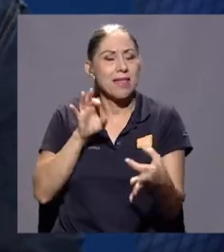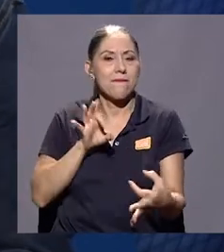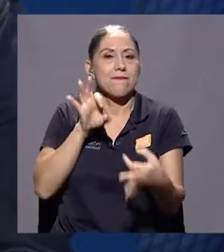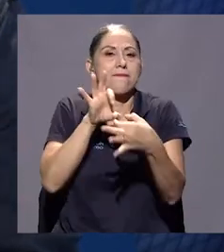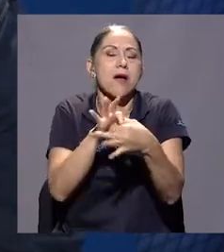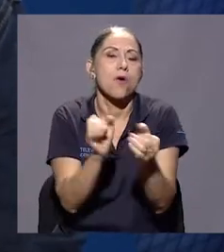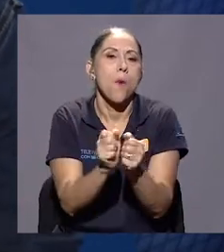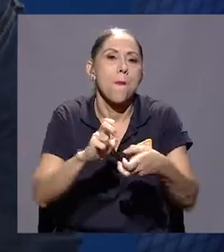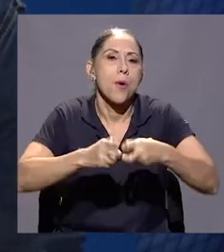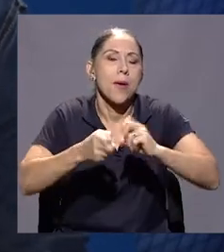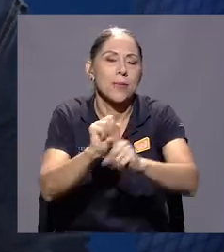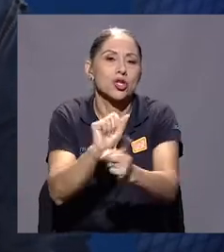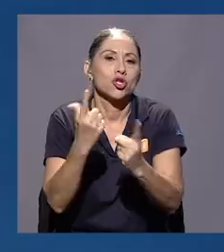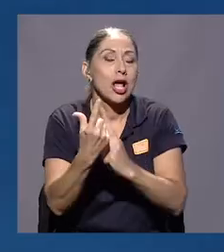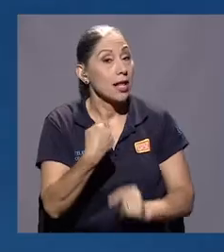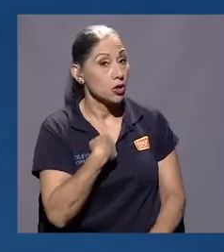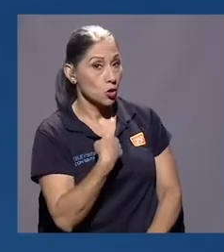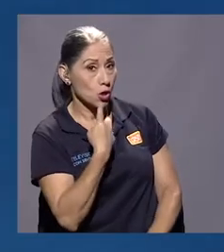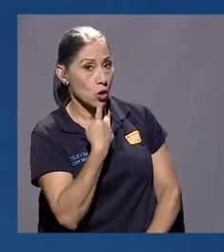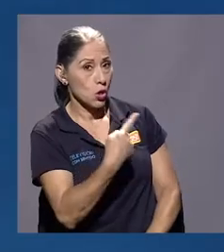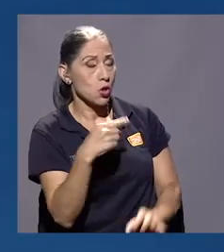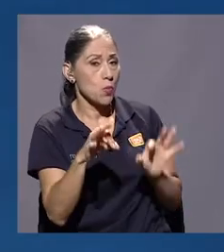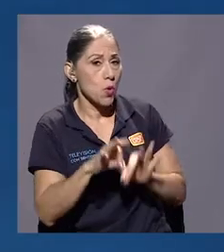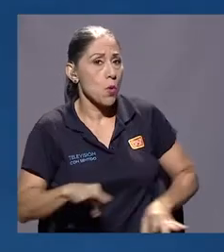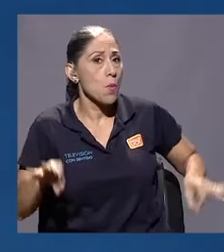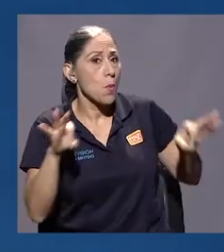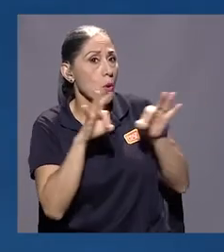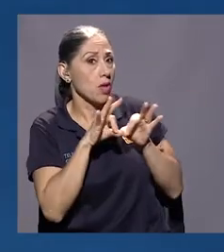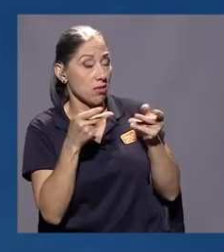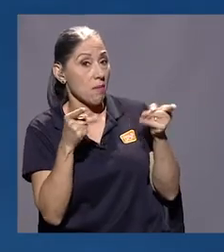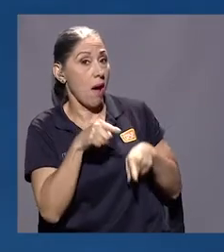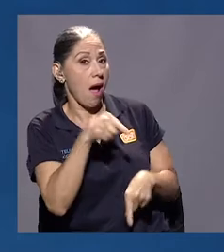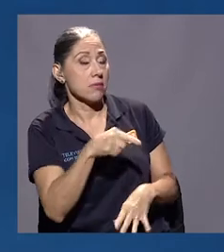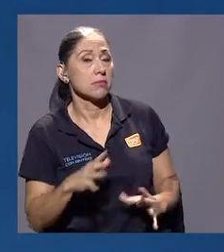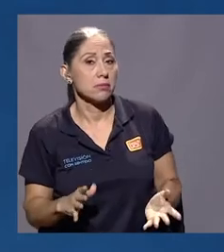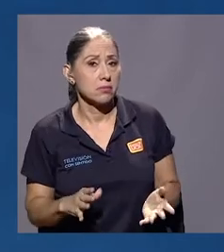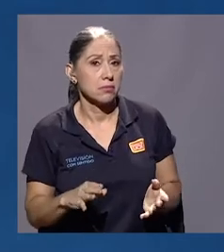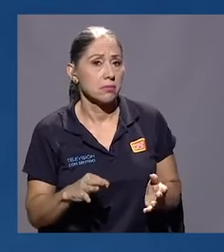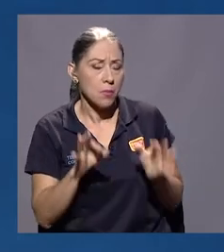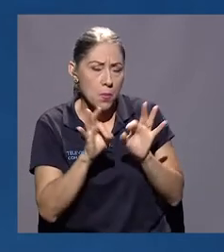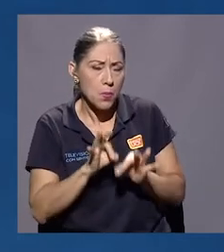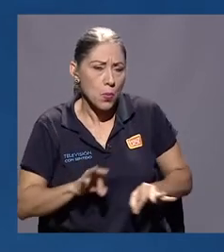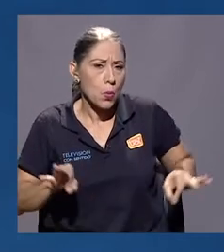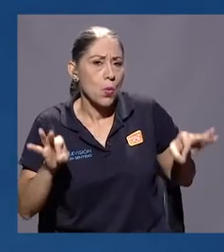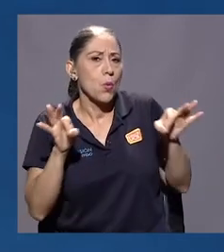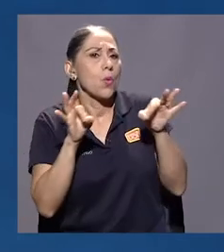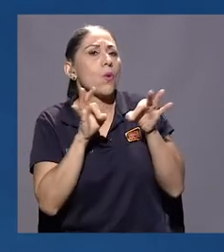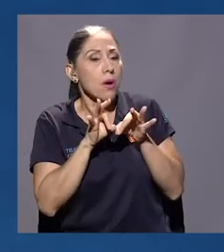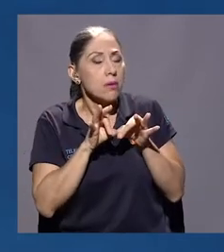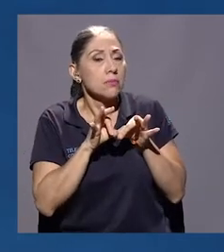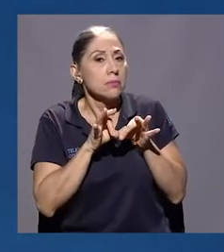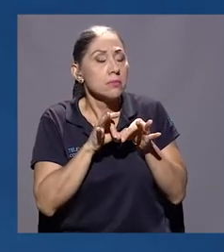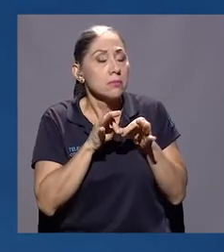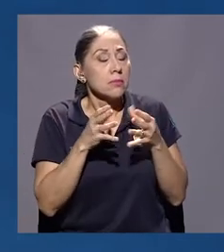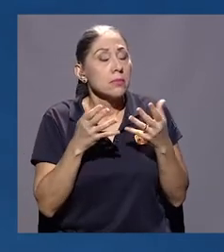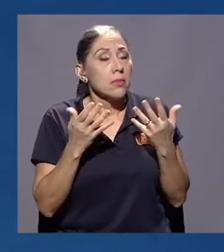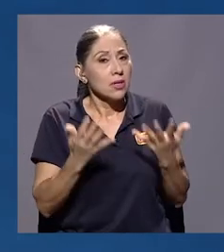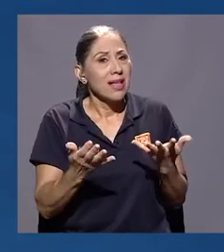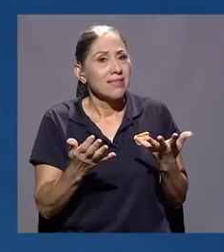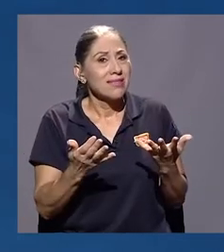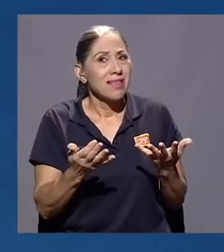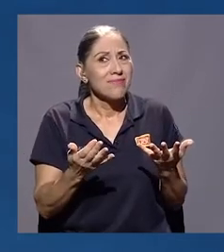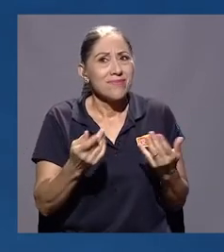social y a todo el mundo. Te lo digo porque me parece muy importante que se haga, ¿verdad? Me parece muy importante que nos saquen de